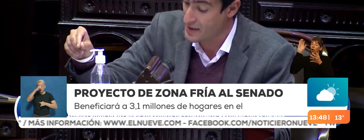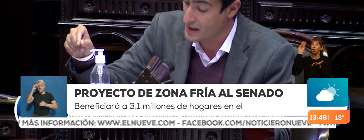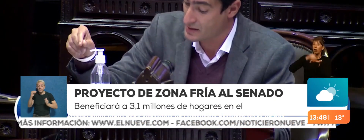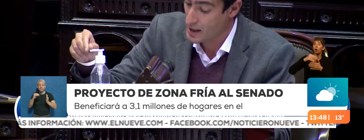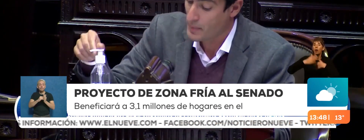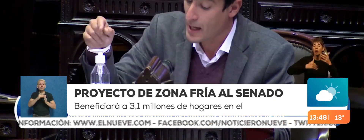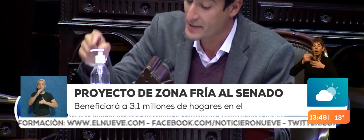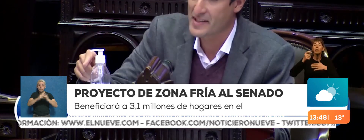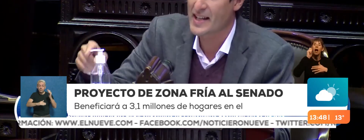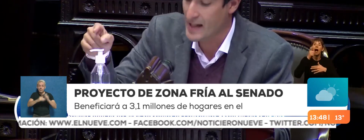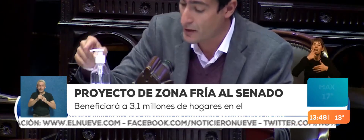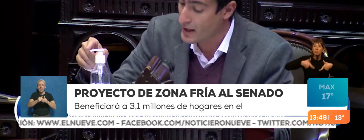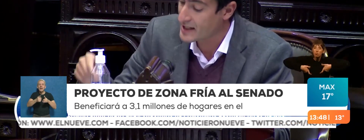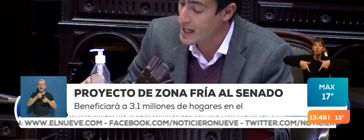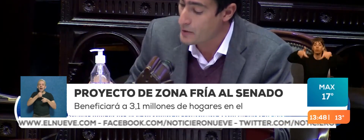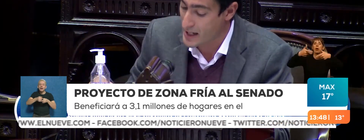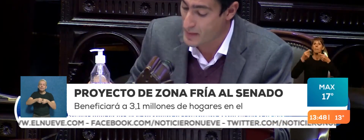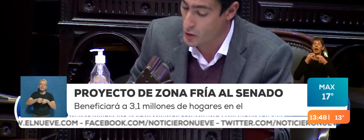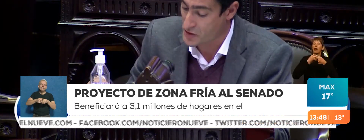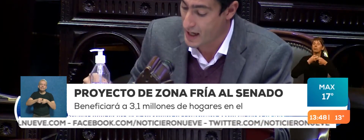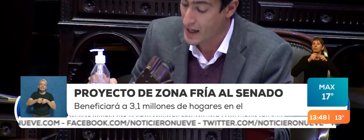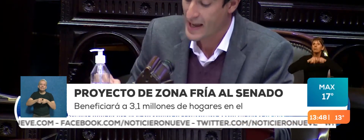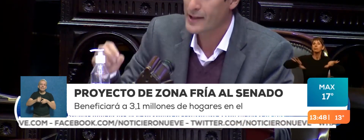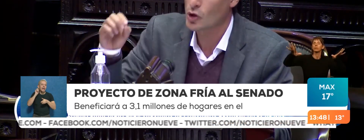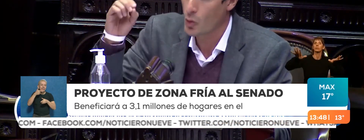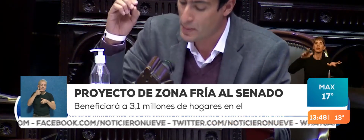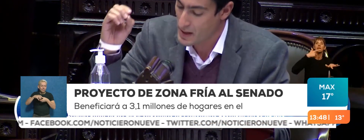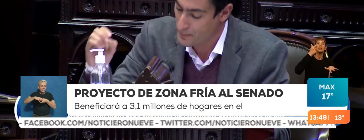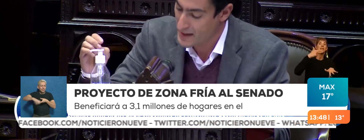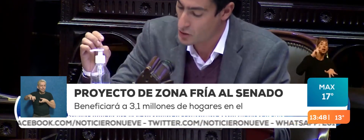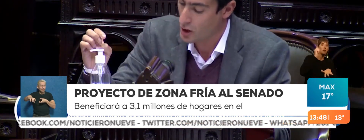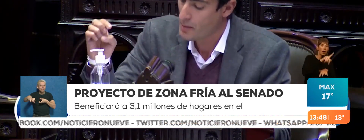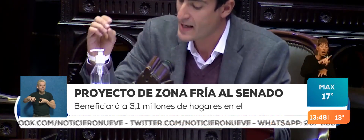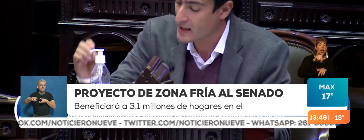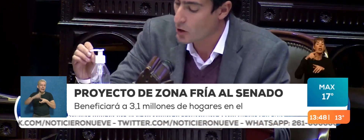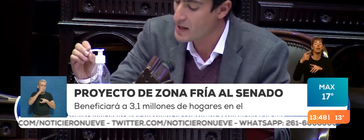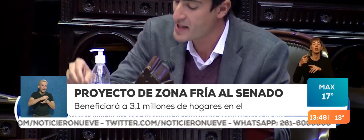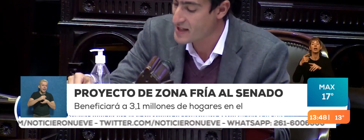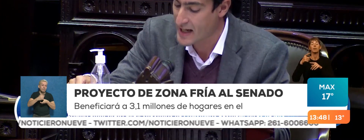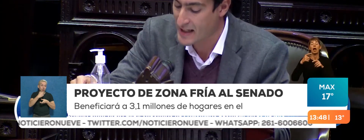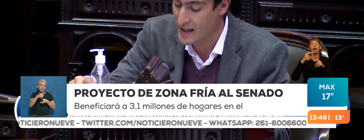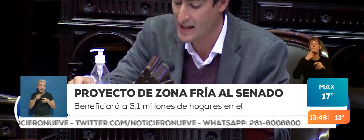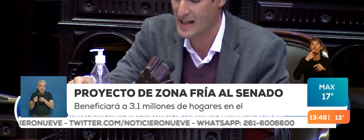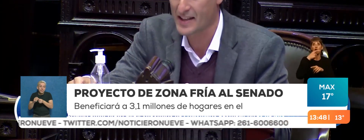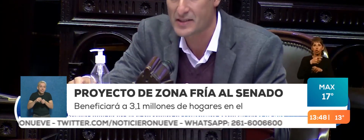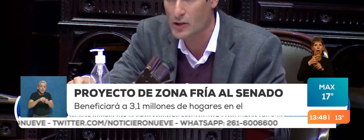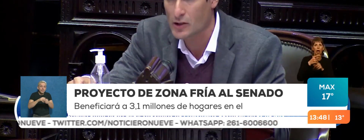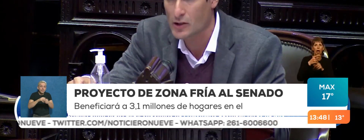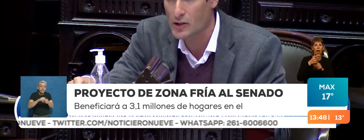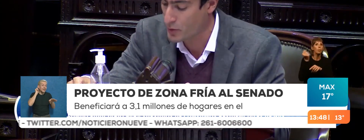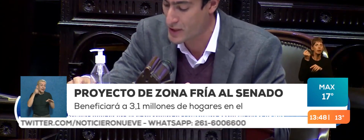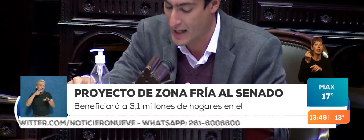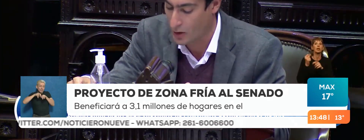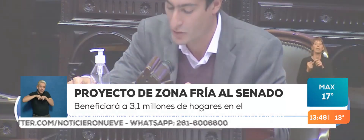gasoducto de Gazandes para abastecer a San Rafael y generar a Behar en Mendoza. Esto es un primer paso para que comience a llegar la red de gas a